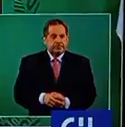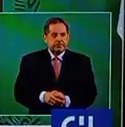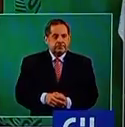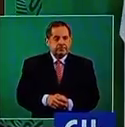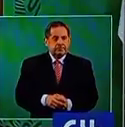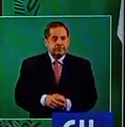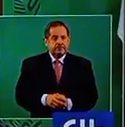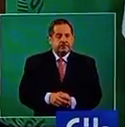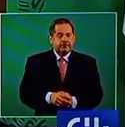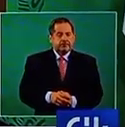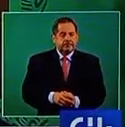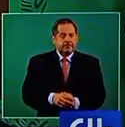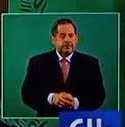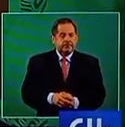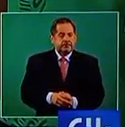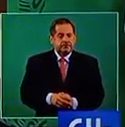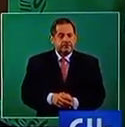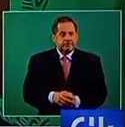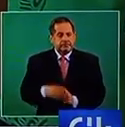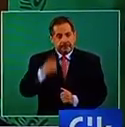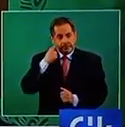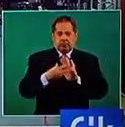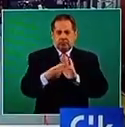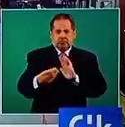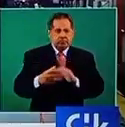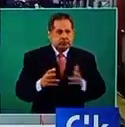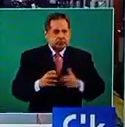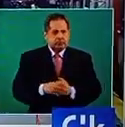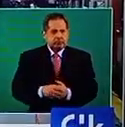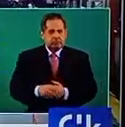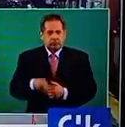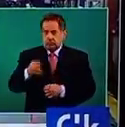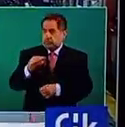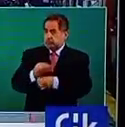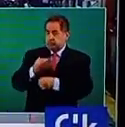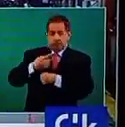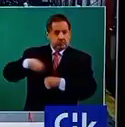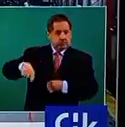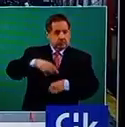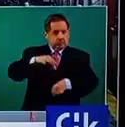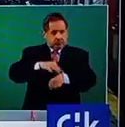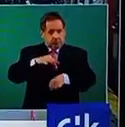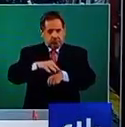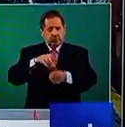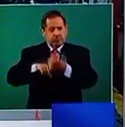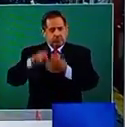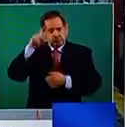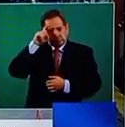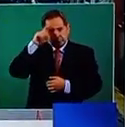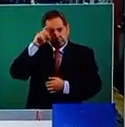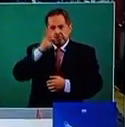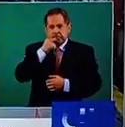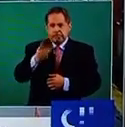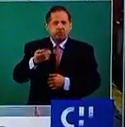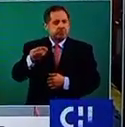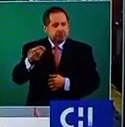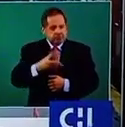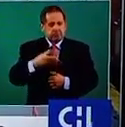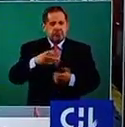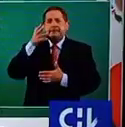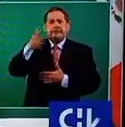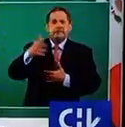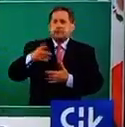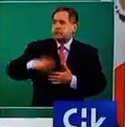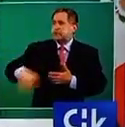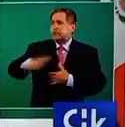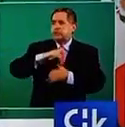...de inmediato, más allá de haber sido contagiado, dice que la mascarilla ya no la va a usar porque no está contagiando, ya se contagió, eso por un lado.